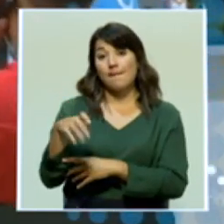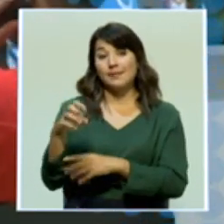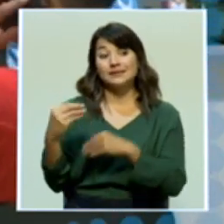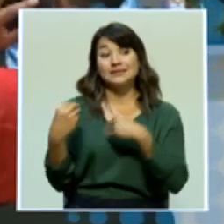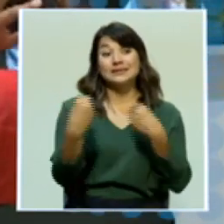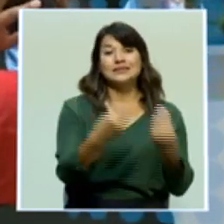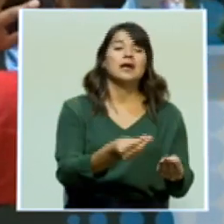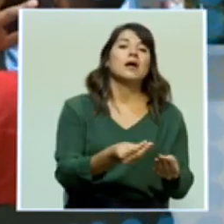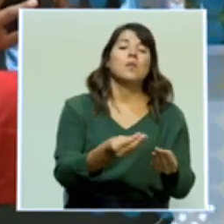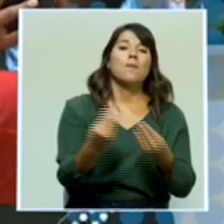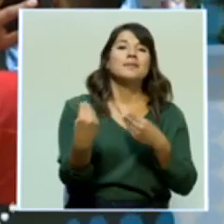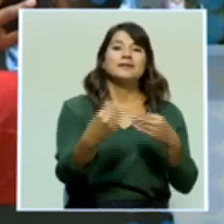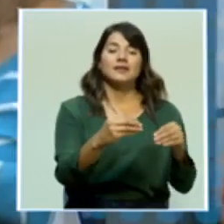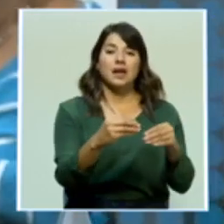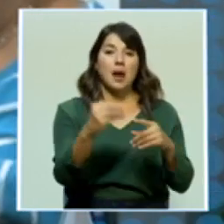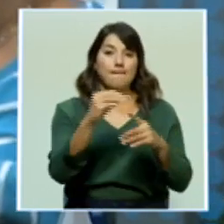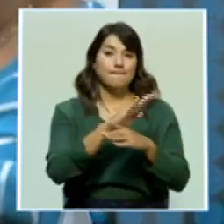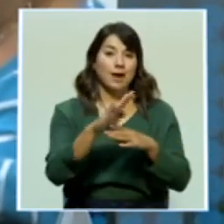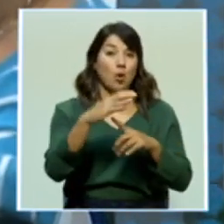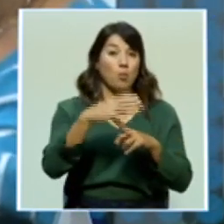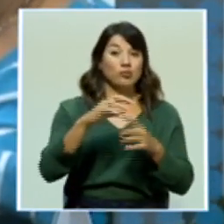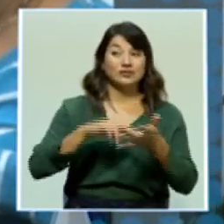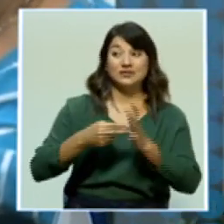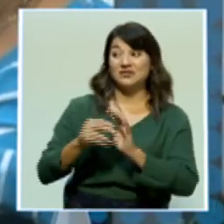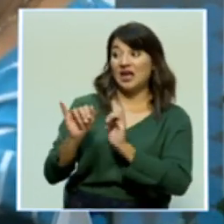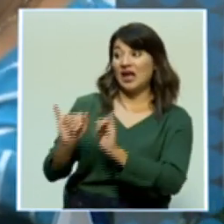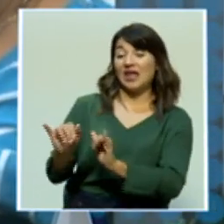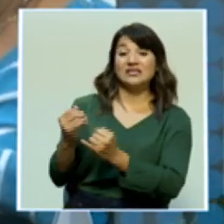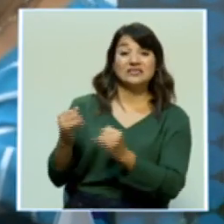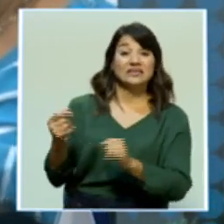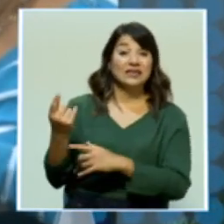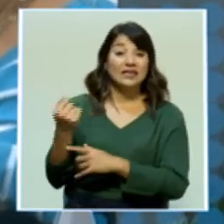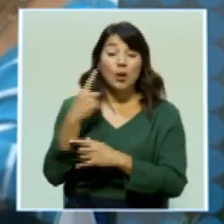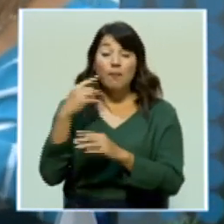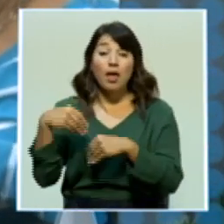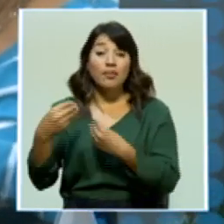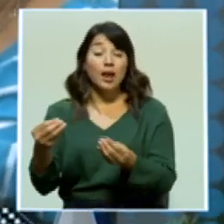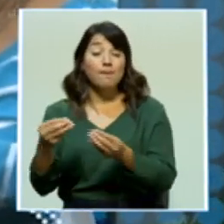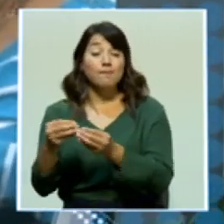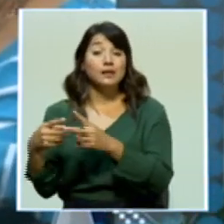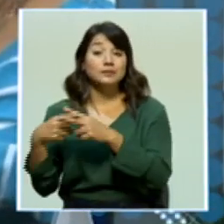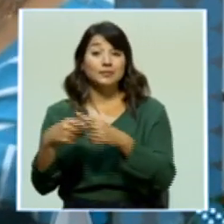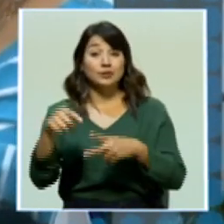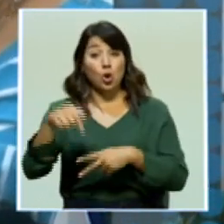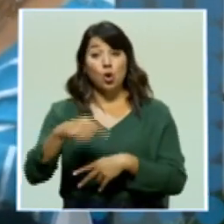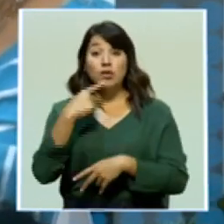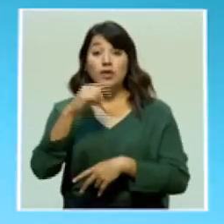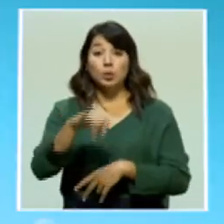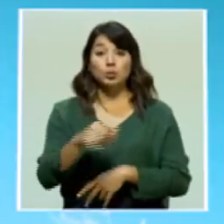entidad y afectaría la oferta de créditos y tasas de interés. Así lo anunció hoy su junta directiva.